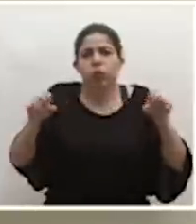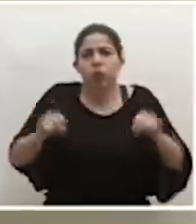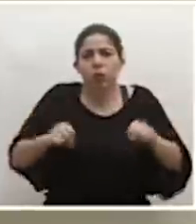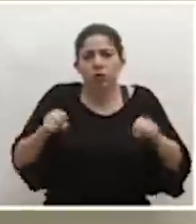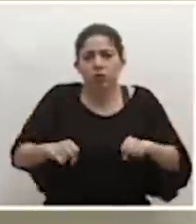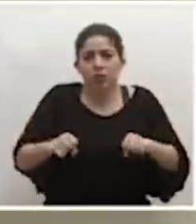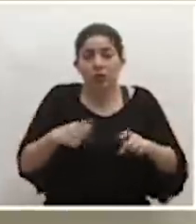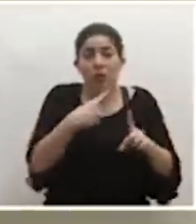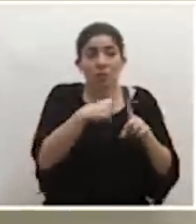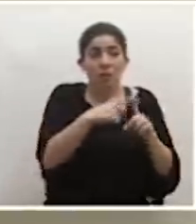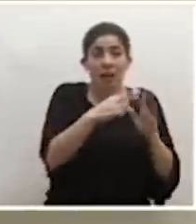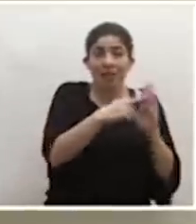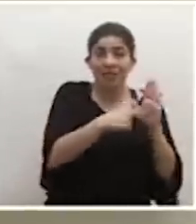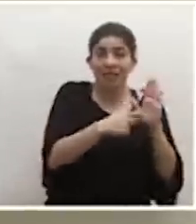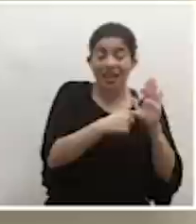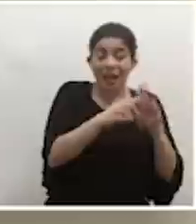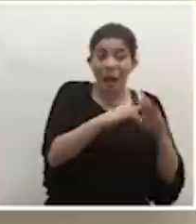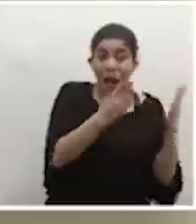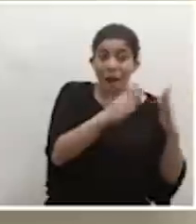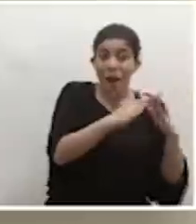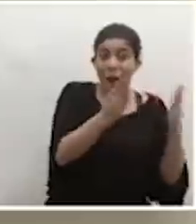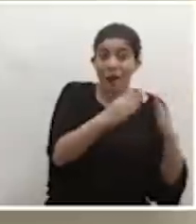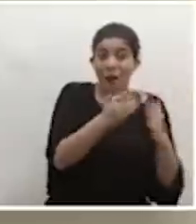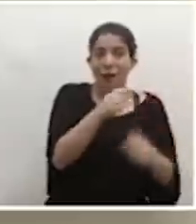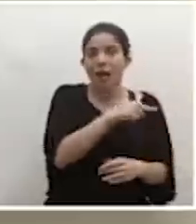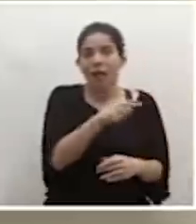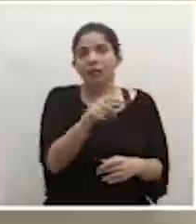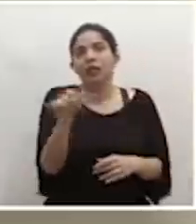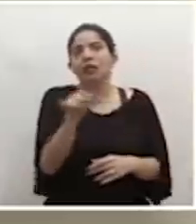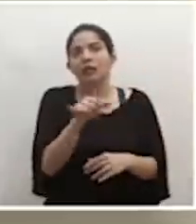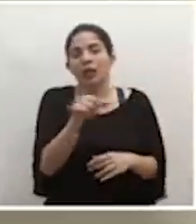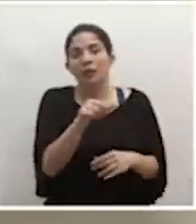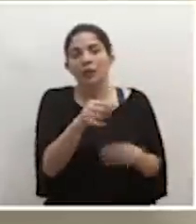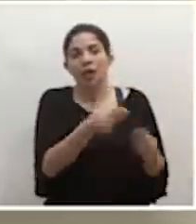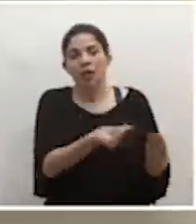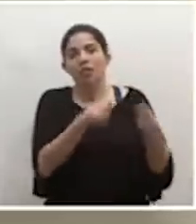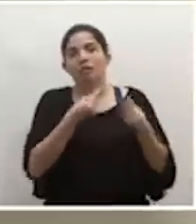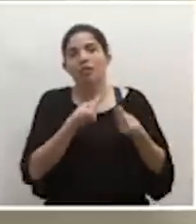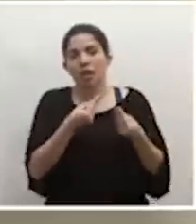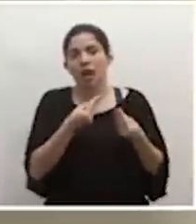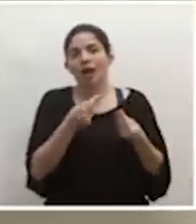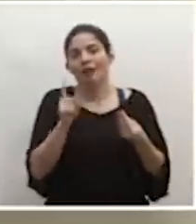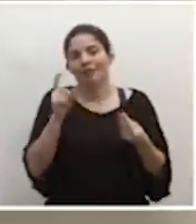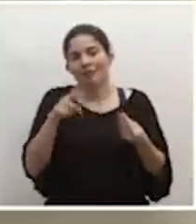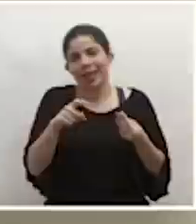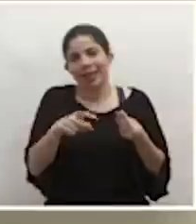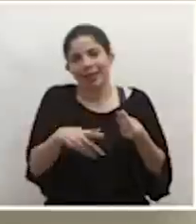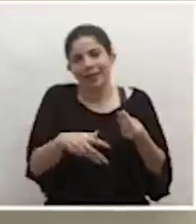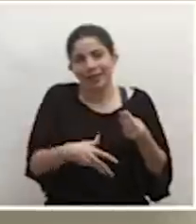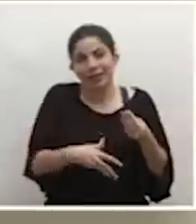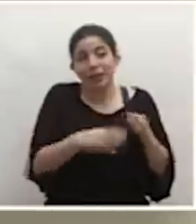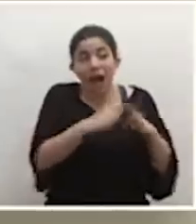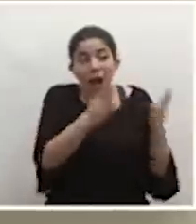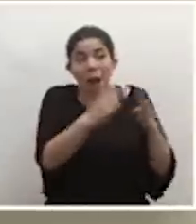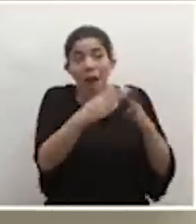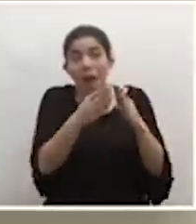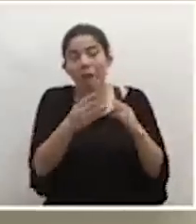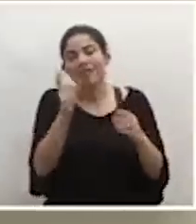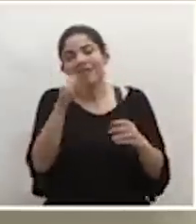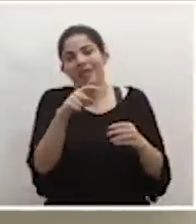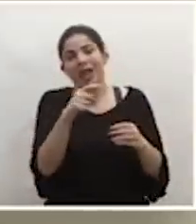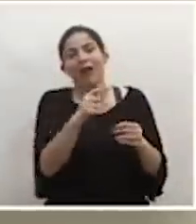de apertura que hemos ido incrementando también conllevan que tengamos que tomar medidas complementarias para prevenir